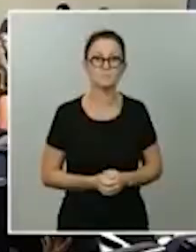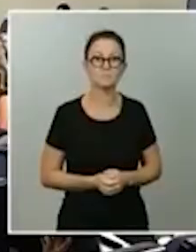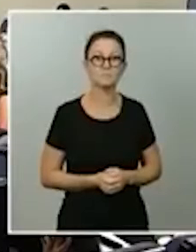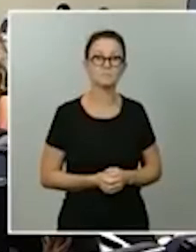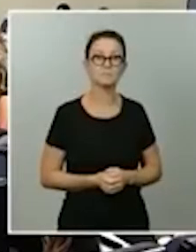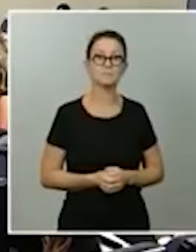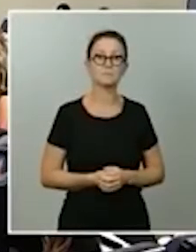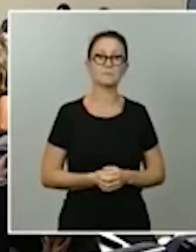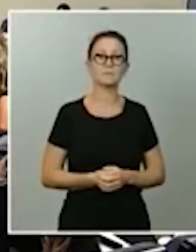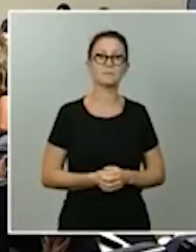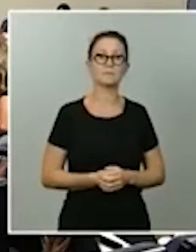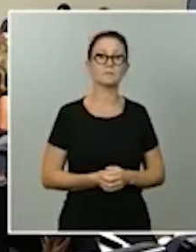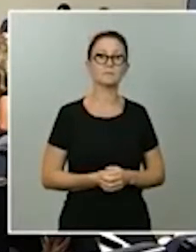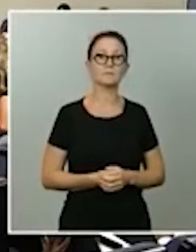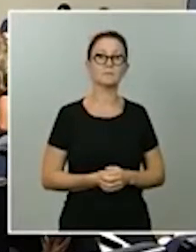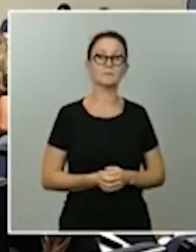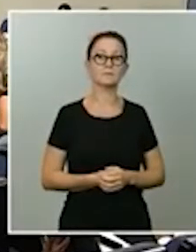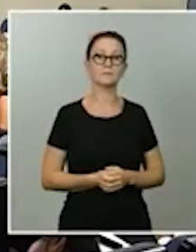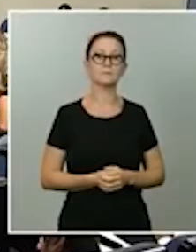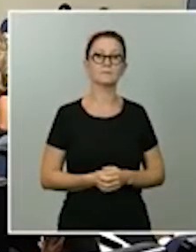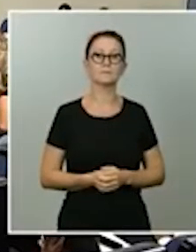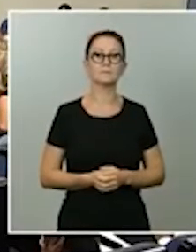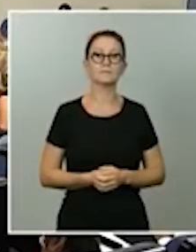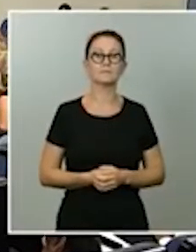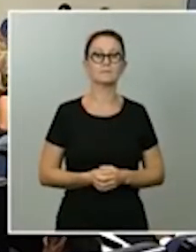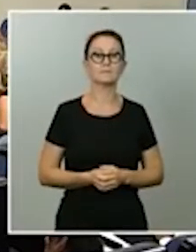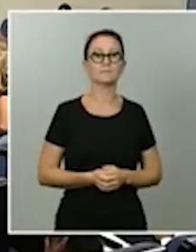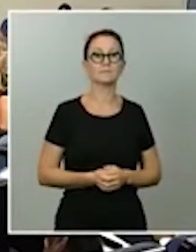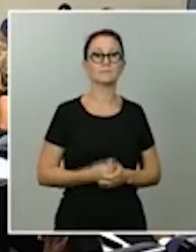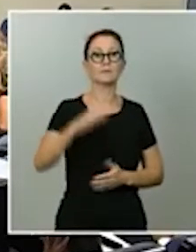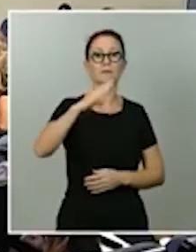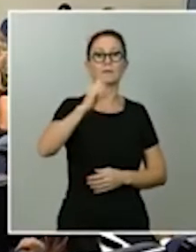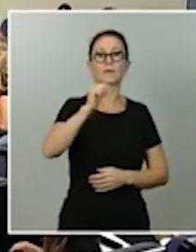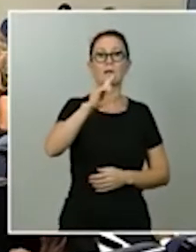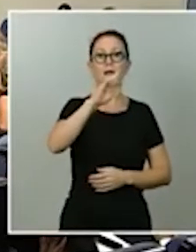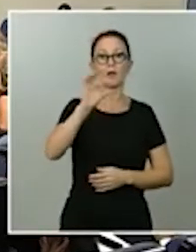Gracias a todos los presentes. Comenzamos con Carlos Cue del País.